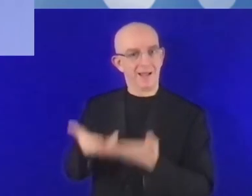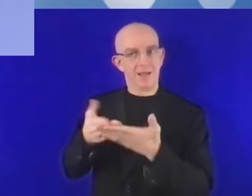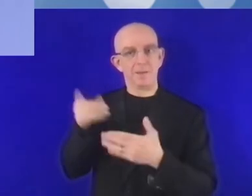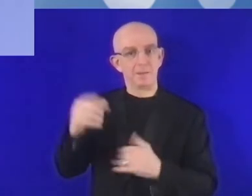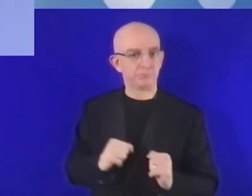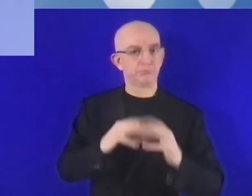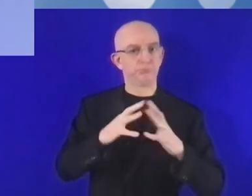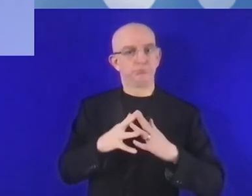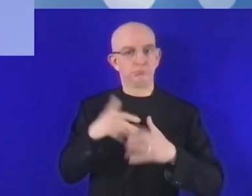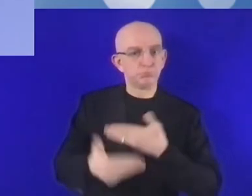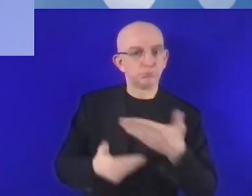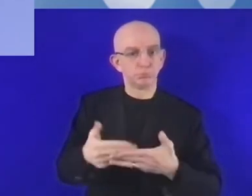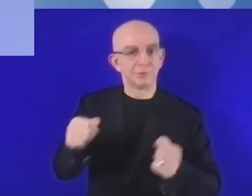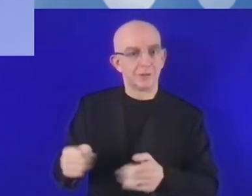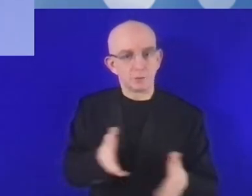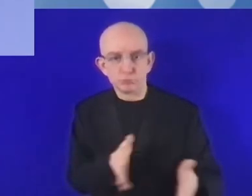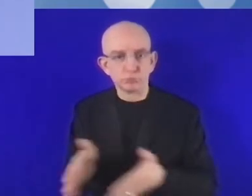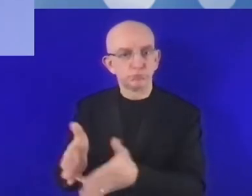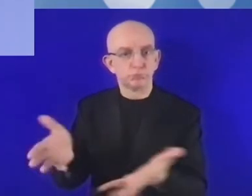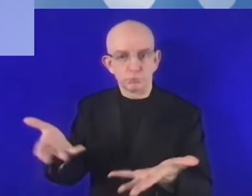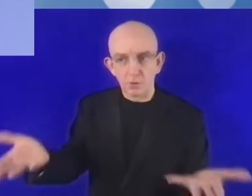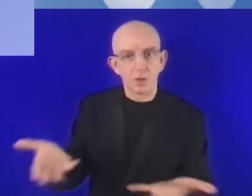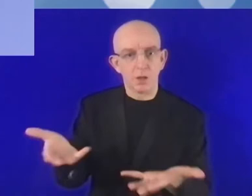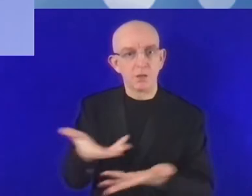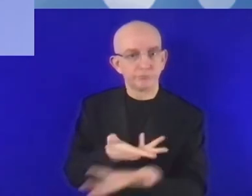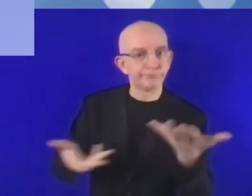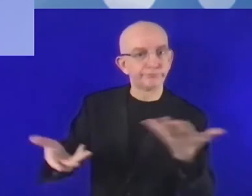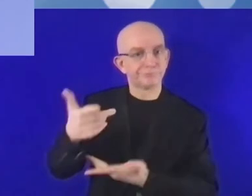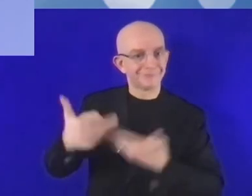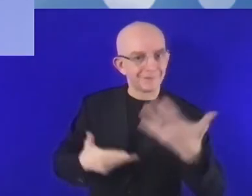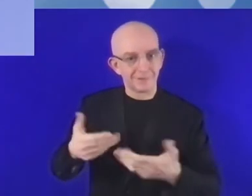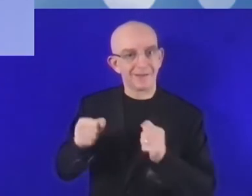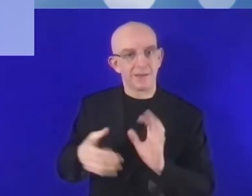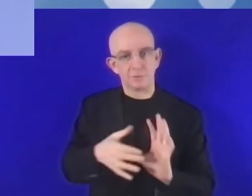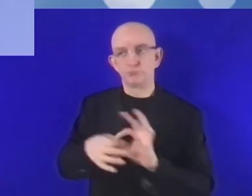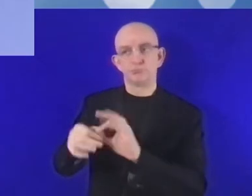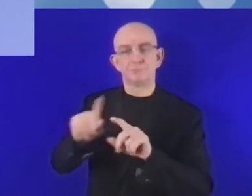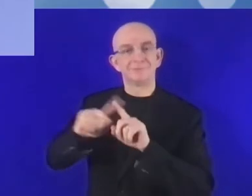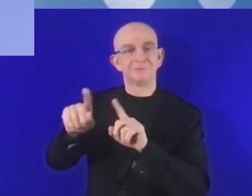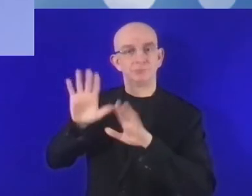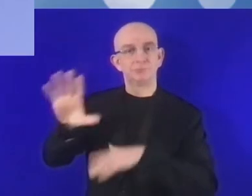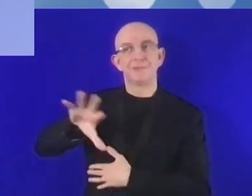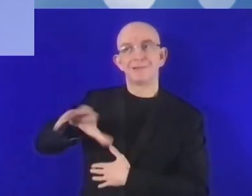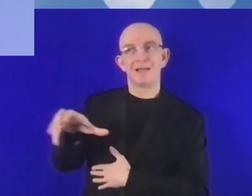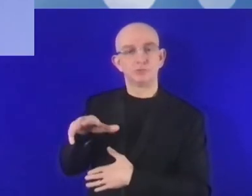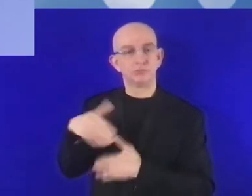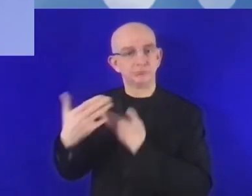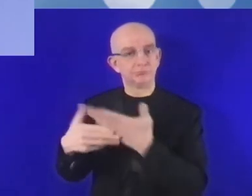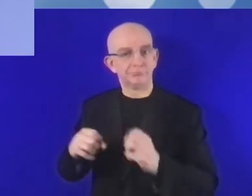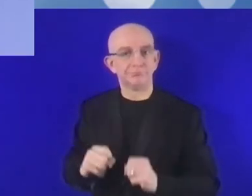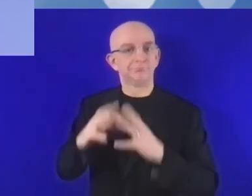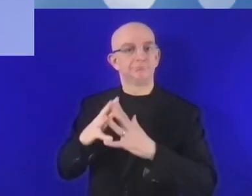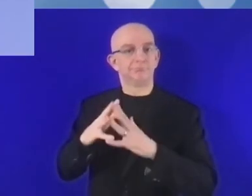hay que utilizar los datos abiertos, las bases de datos abiertas,